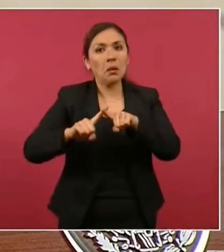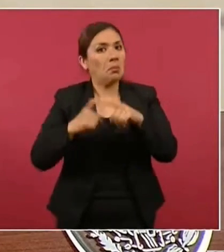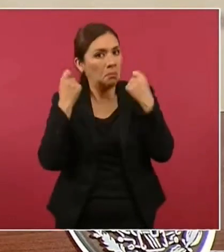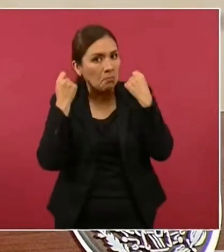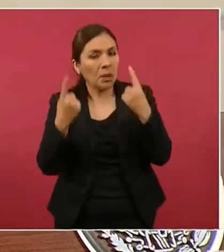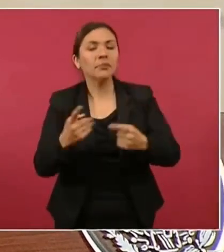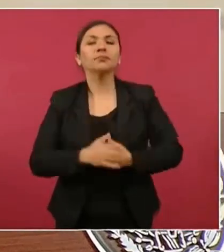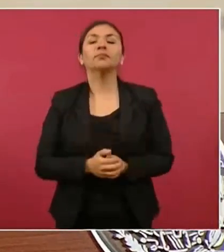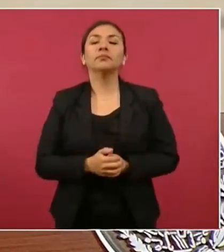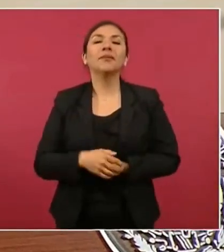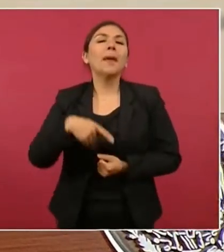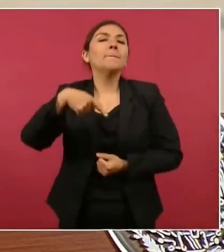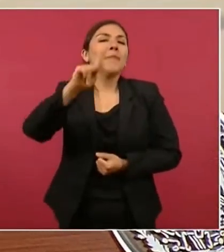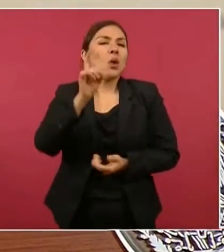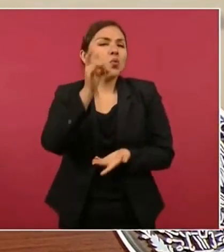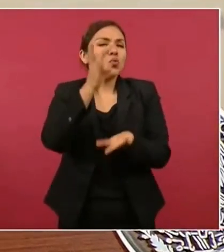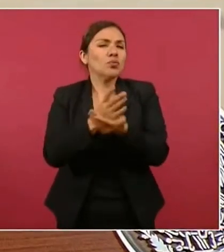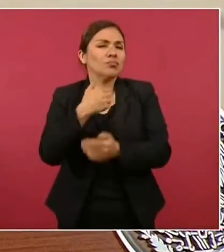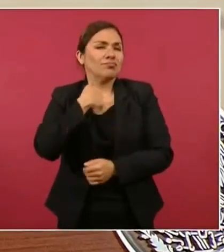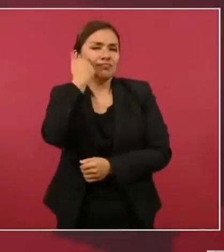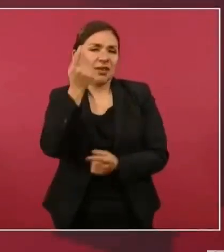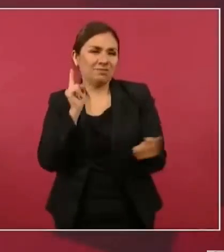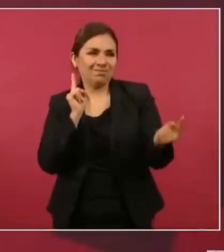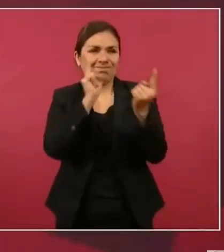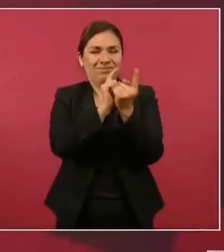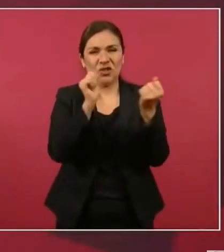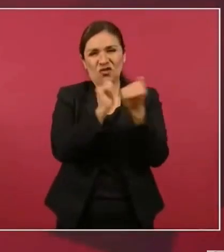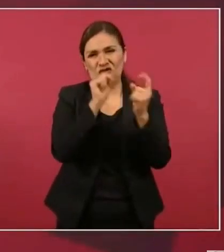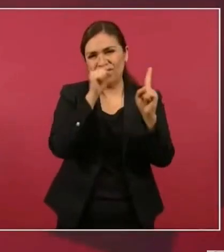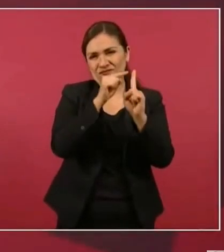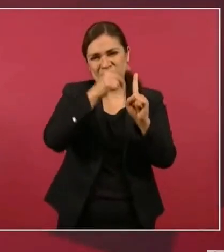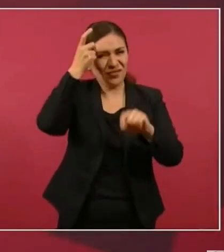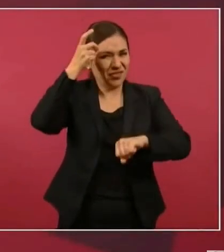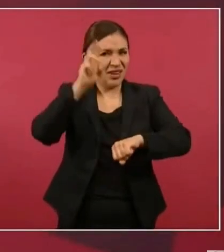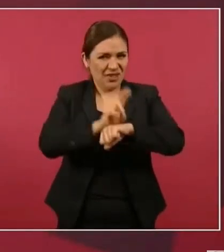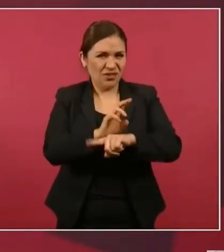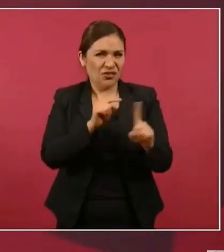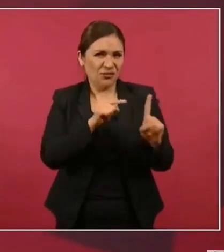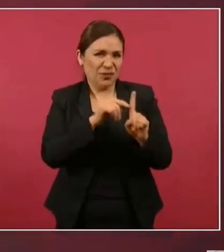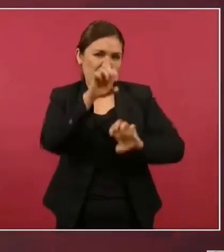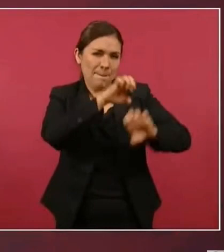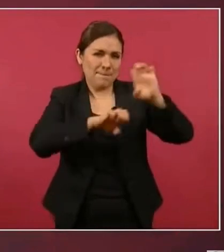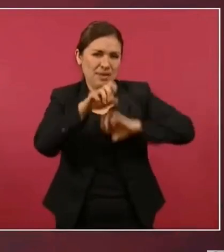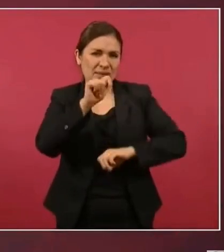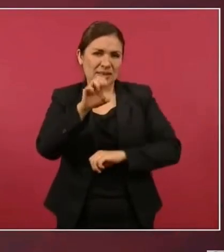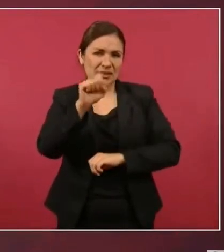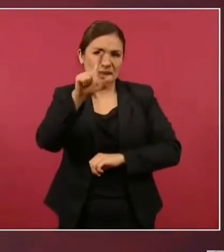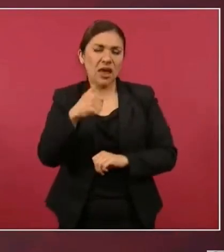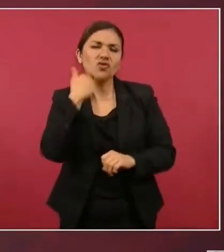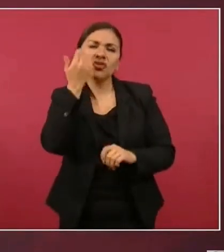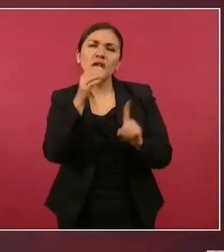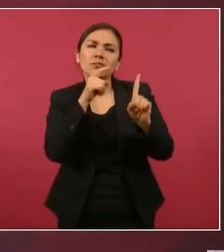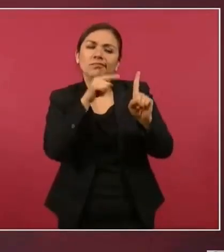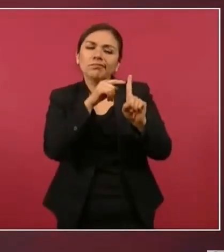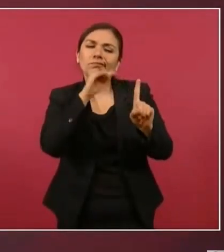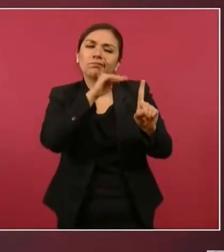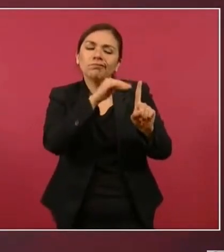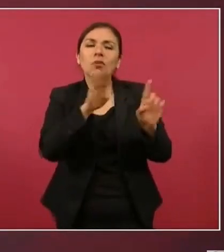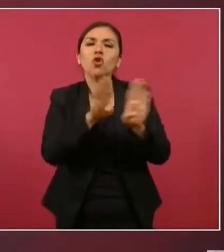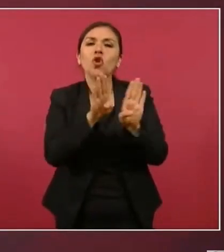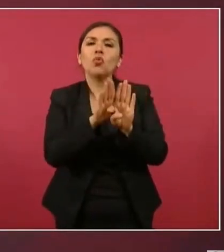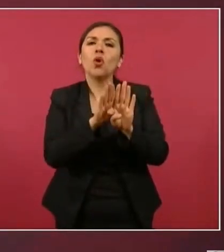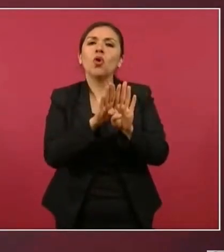único que queremos hablar con los directivos de esta empresa es que queremos ordenar